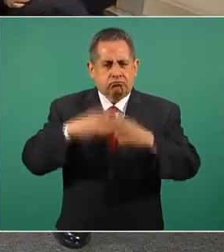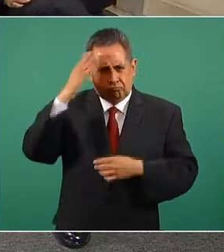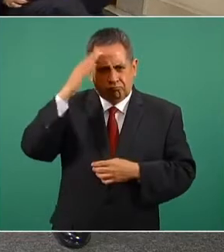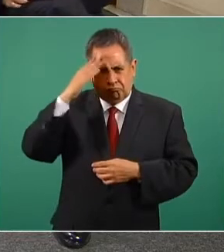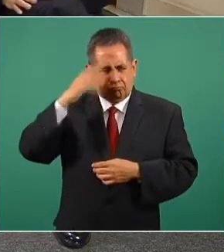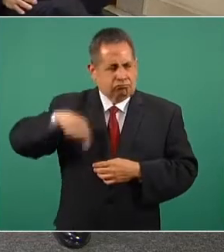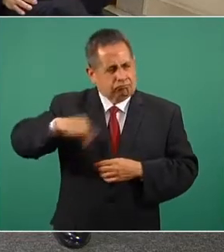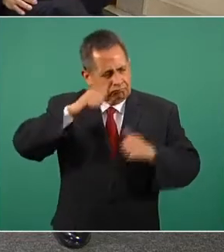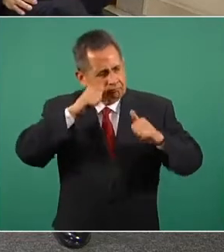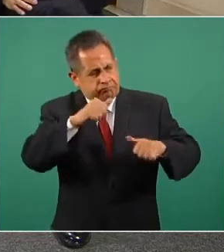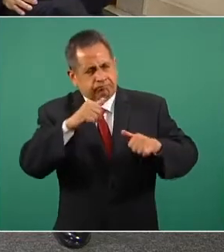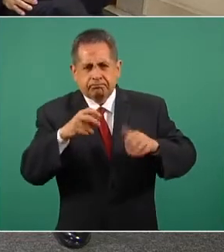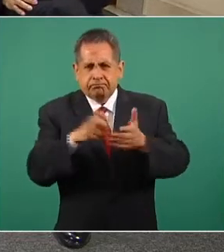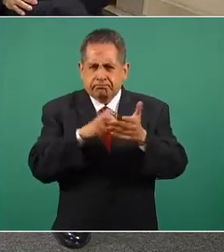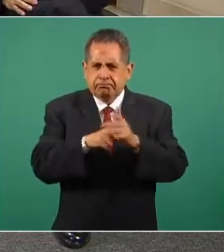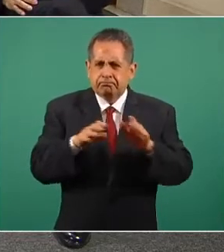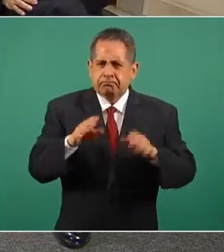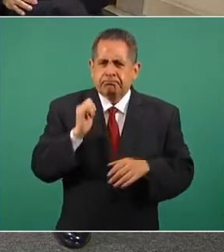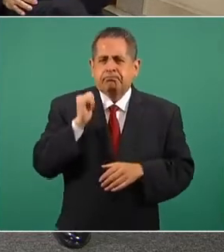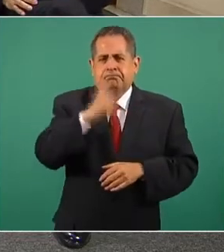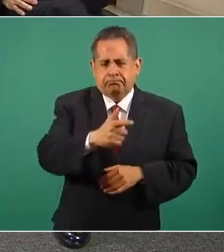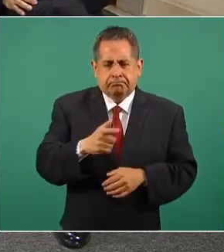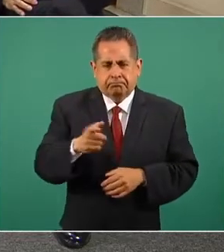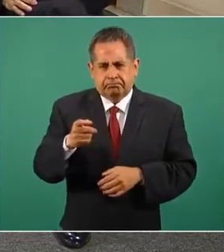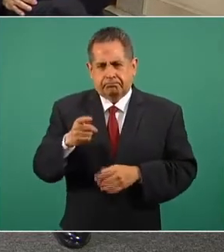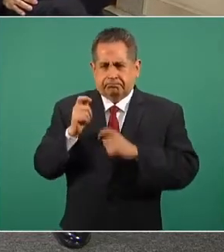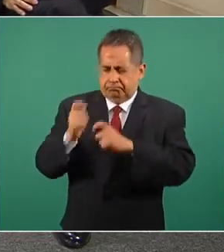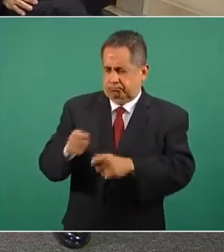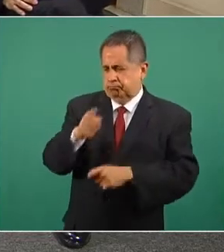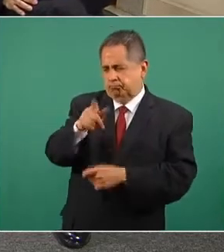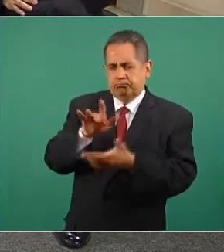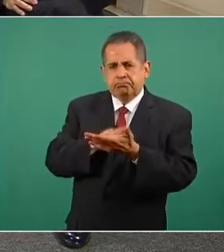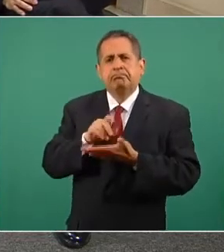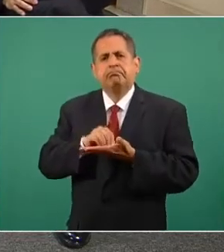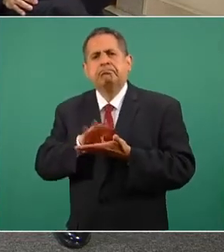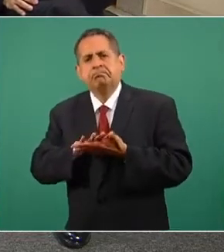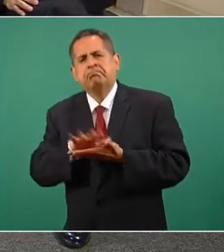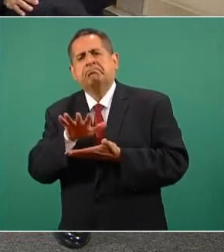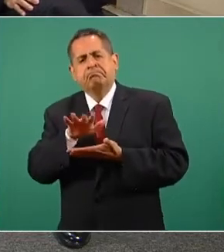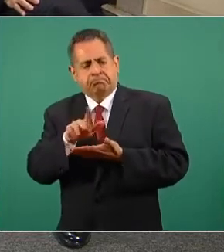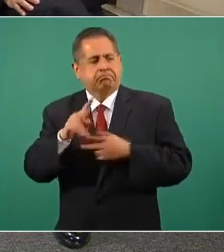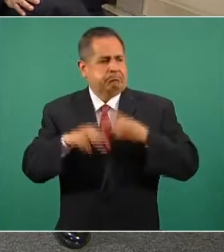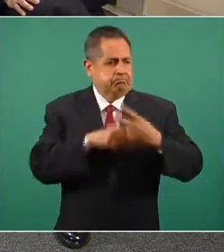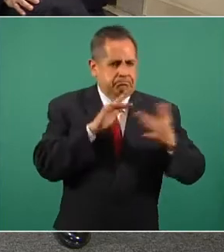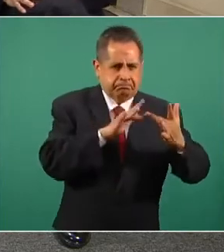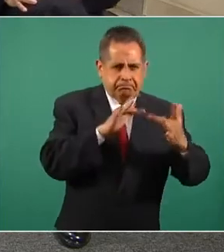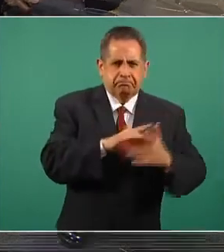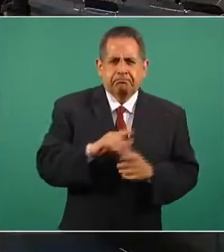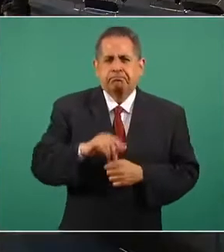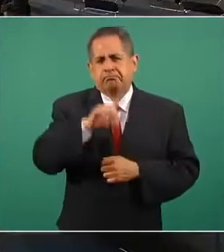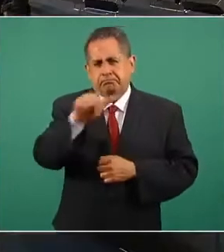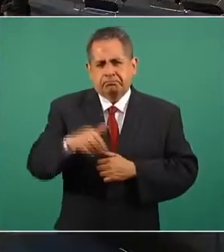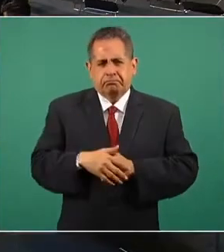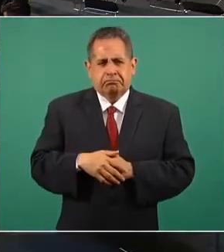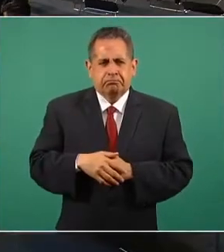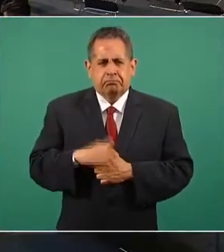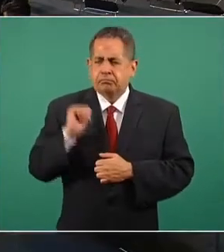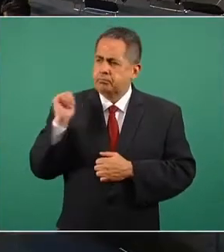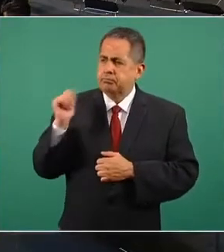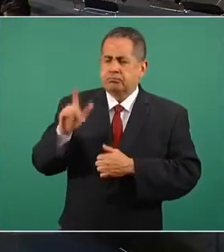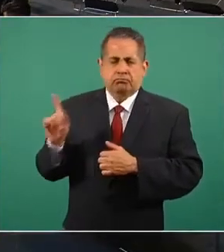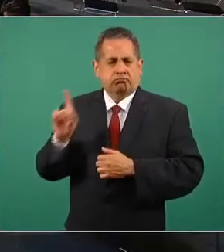del sector y el titular del Issste. Entonces, seguramente ha tomado nota y, si quieres, también alguna